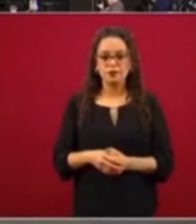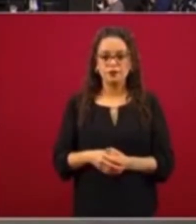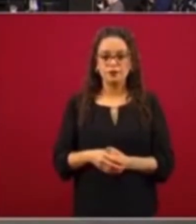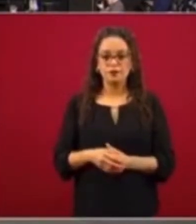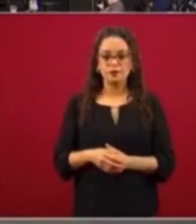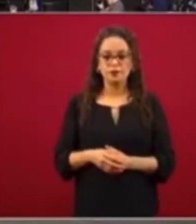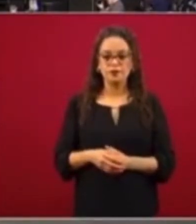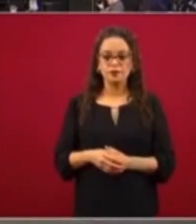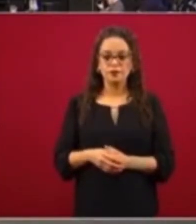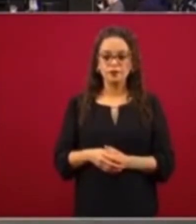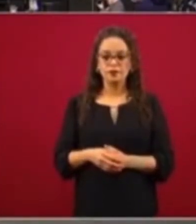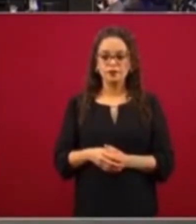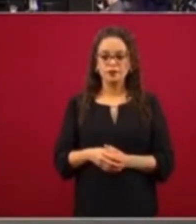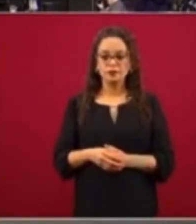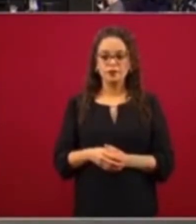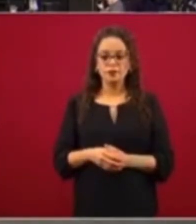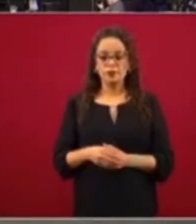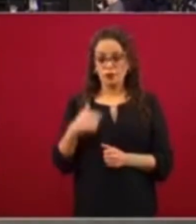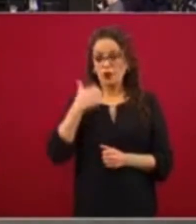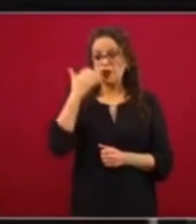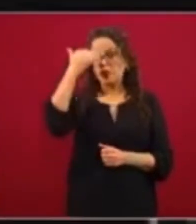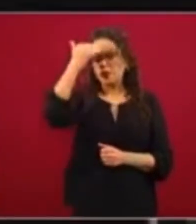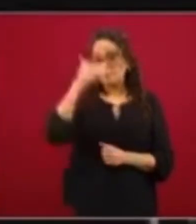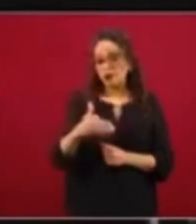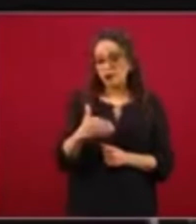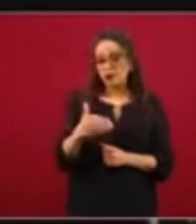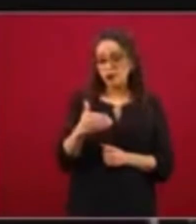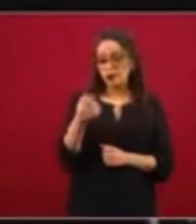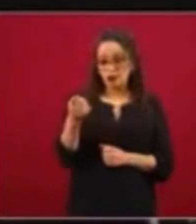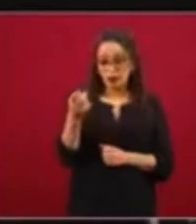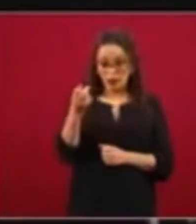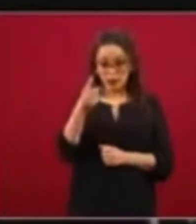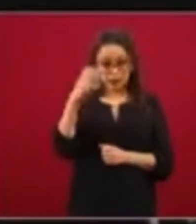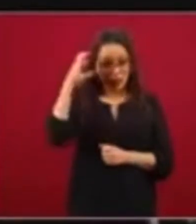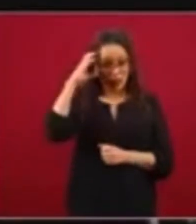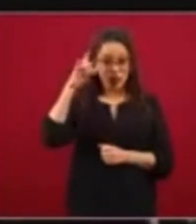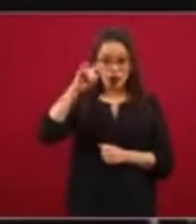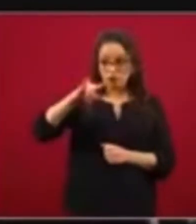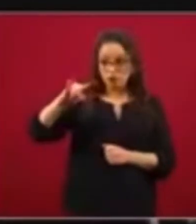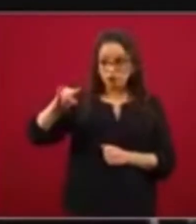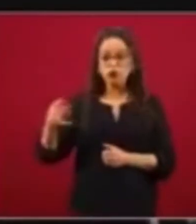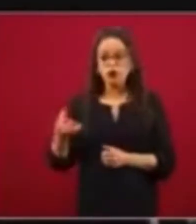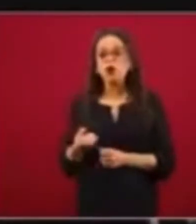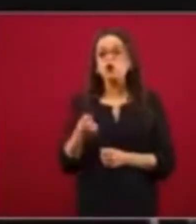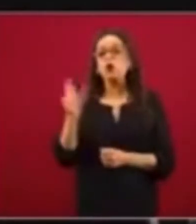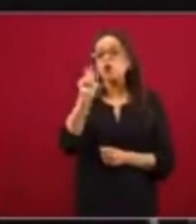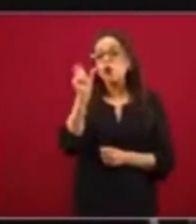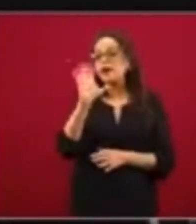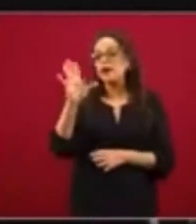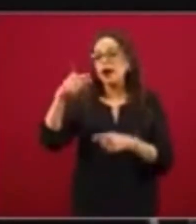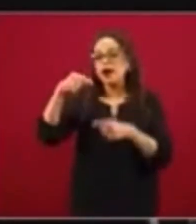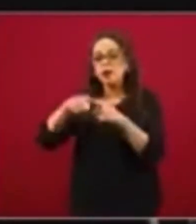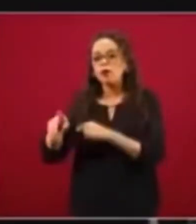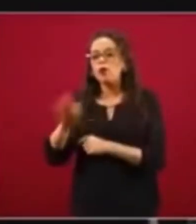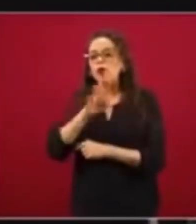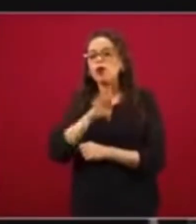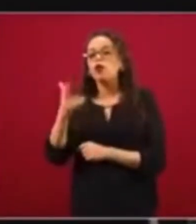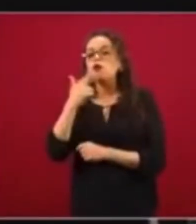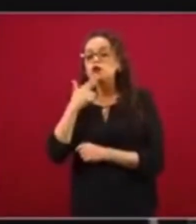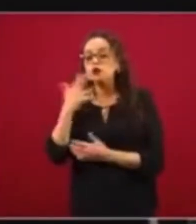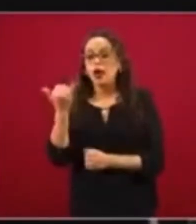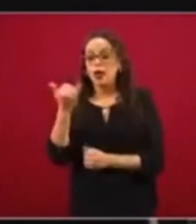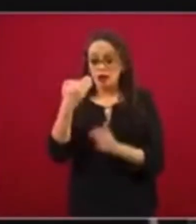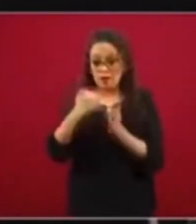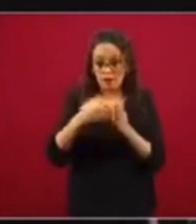esas, quiero saber si están, o sea, si estas camas para cuándo se contemplan y si todo el personal, y hace falta